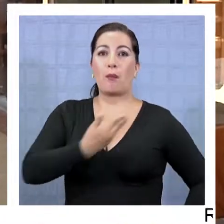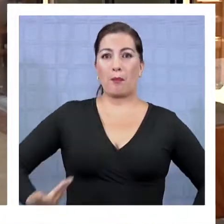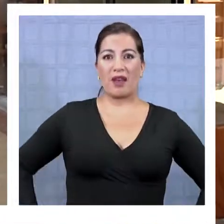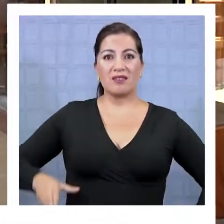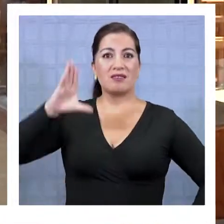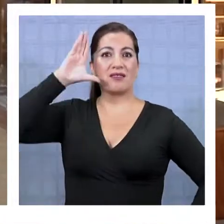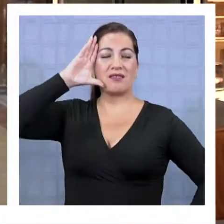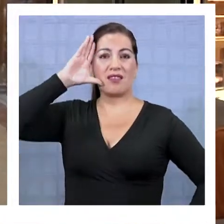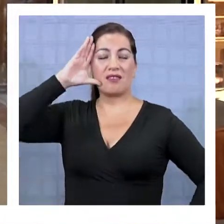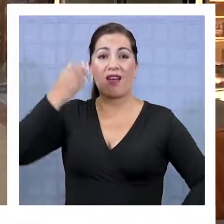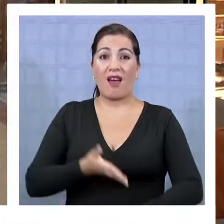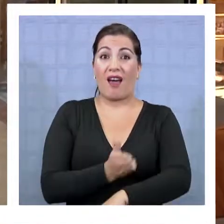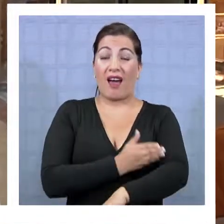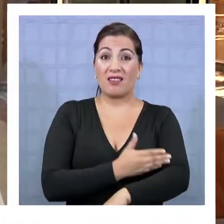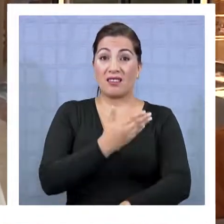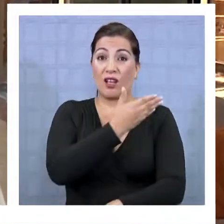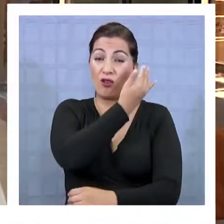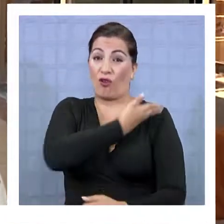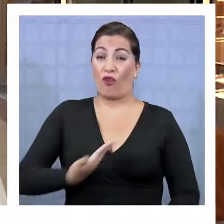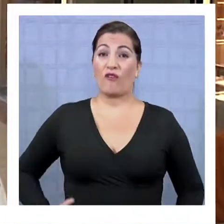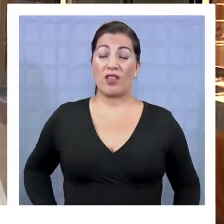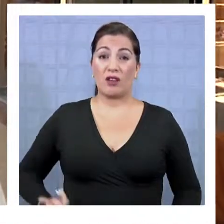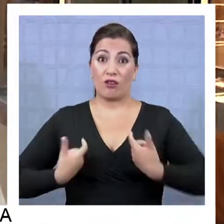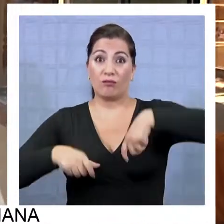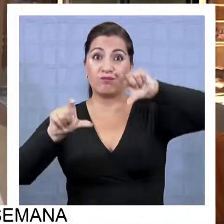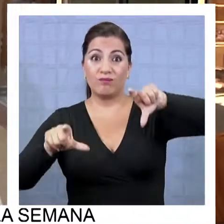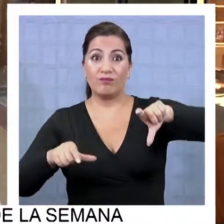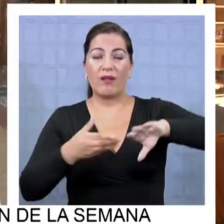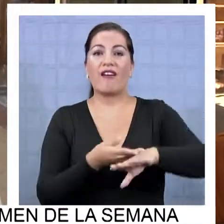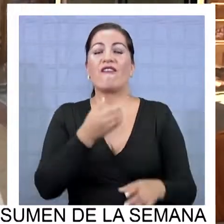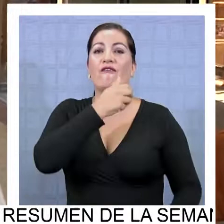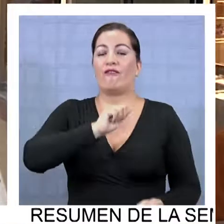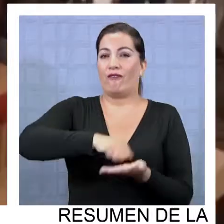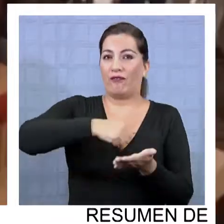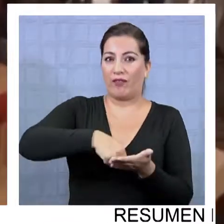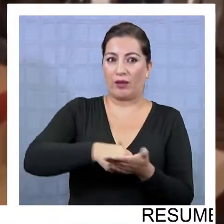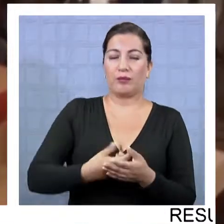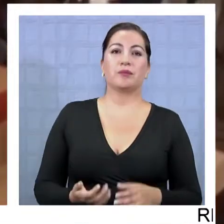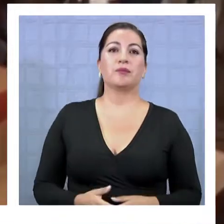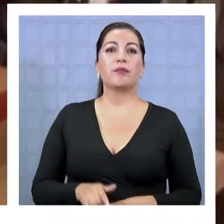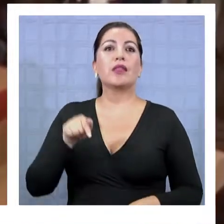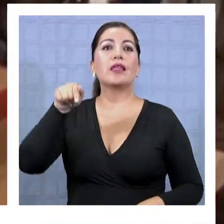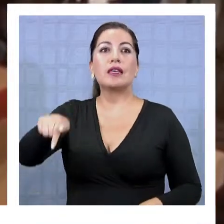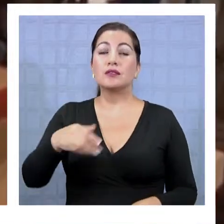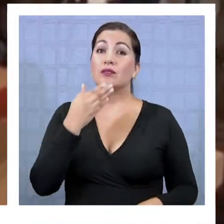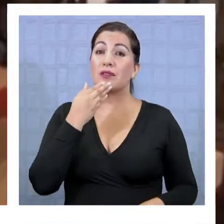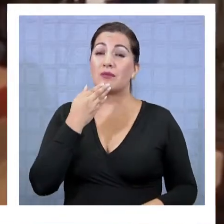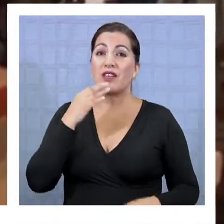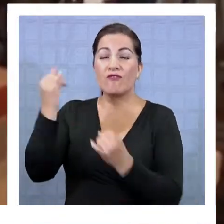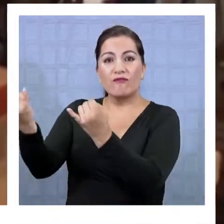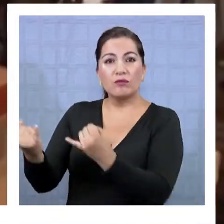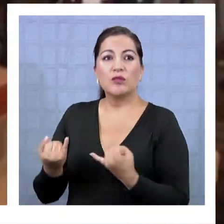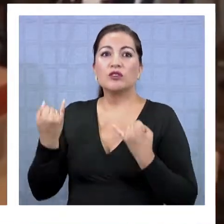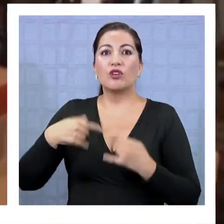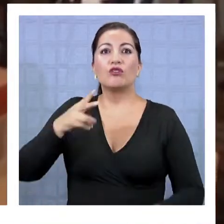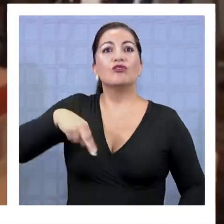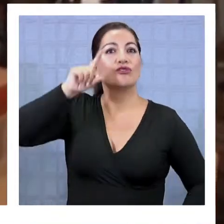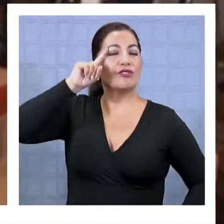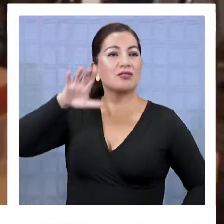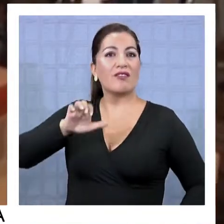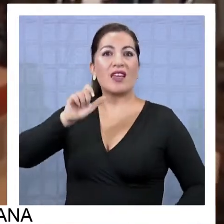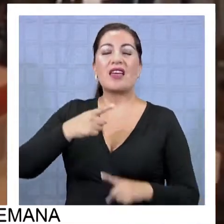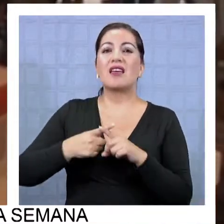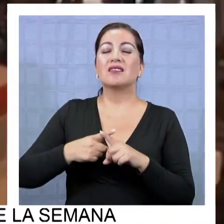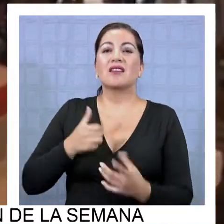decreto, antes que termine este gobierno, que permita que estos terrenos sean traspasados al municipio. En forma extraoficial se ha sabido que el